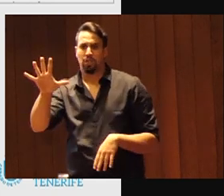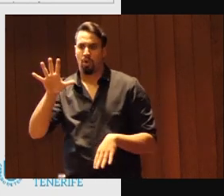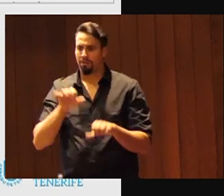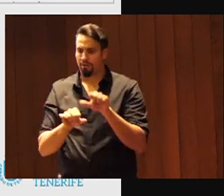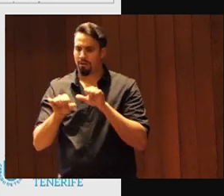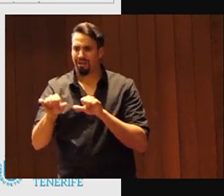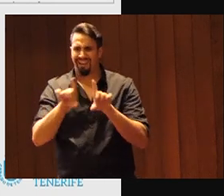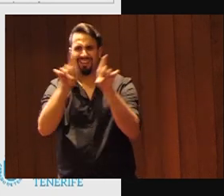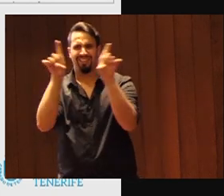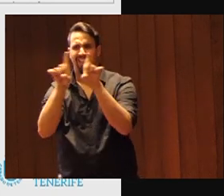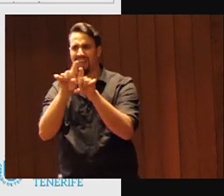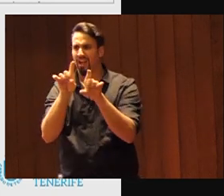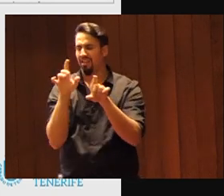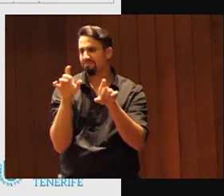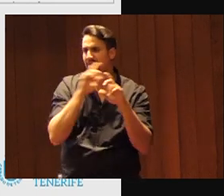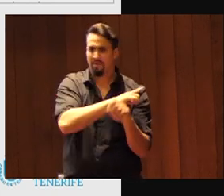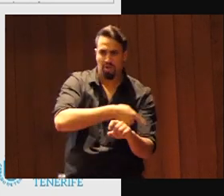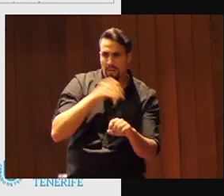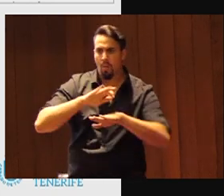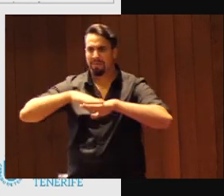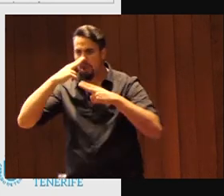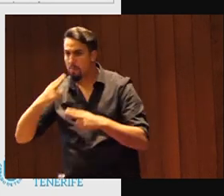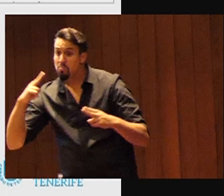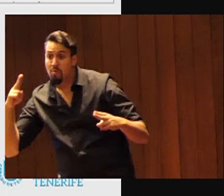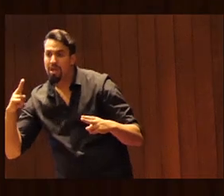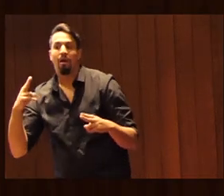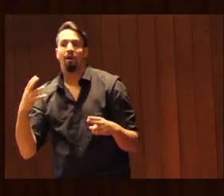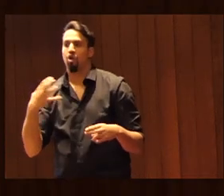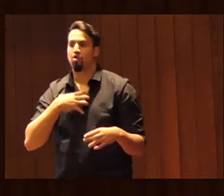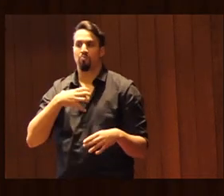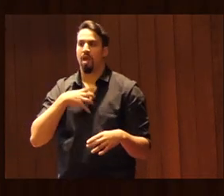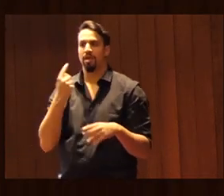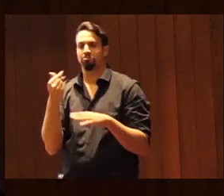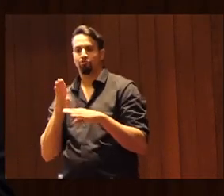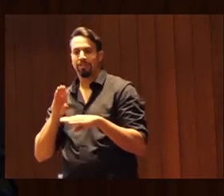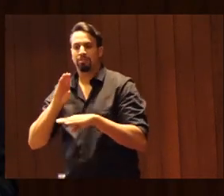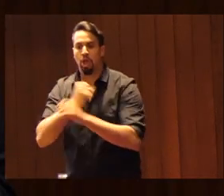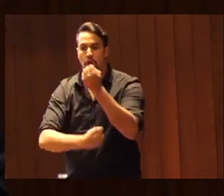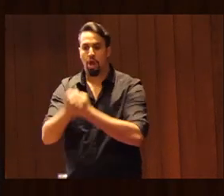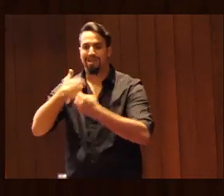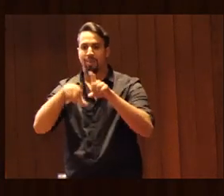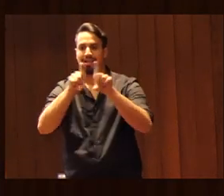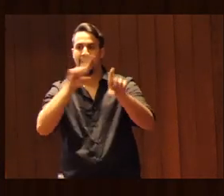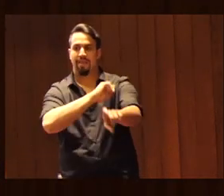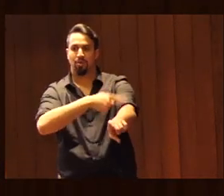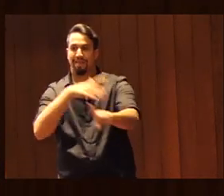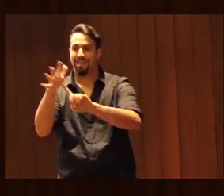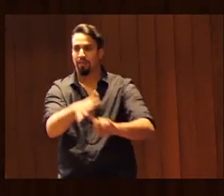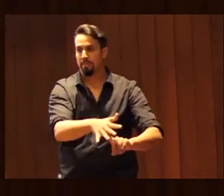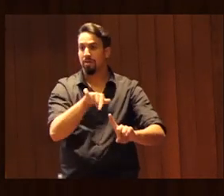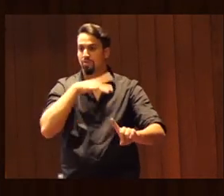entidad deportiva, ninguna administración pública puede dar una subvención económica a una entidad deportiva que discrimine.